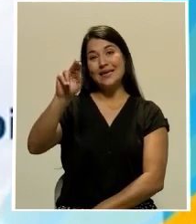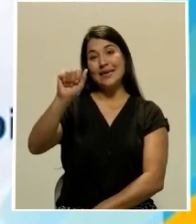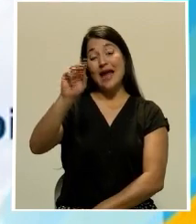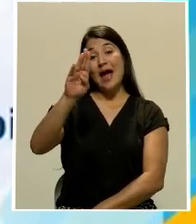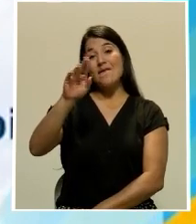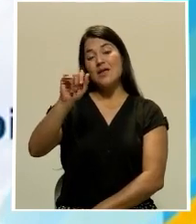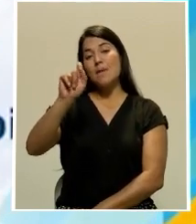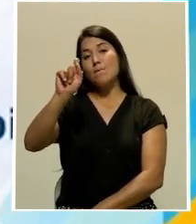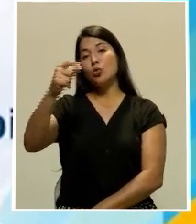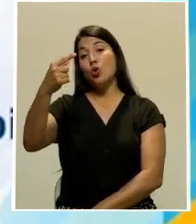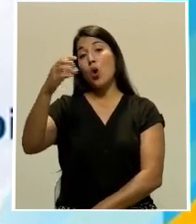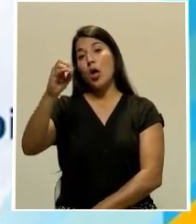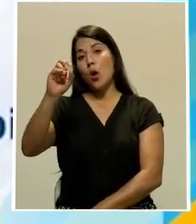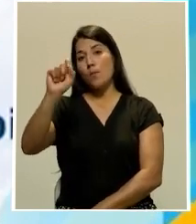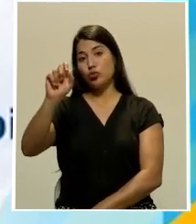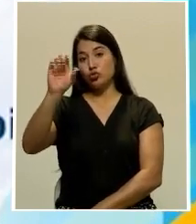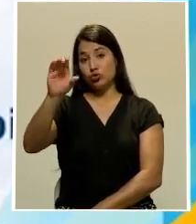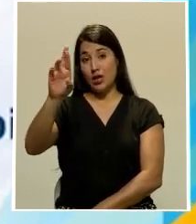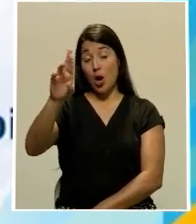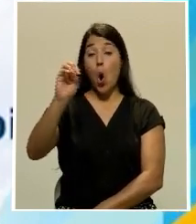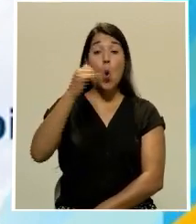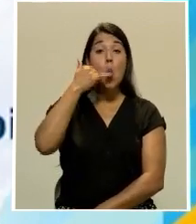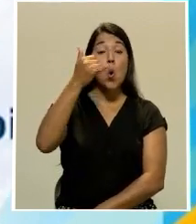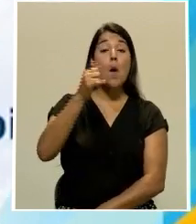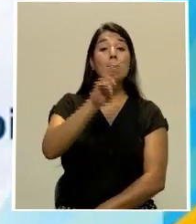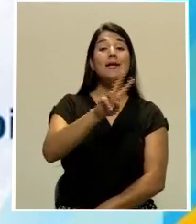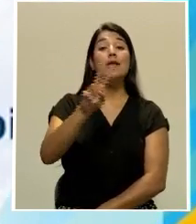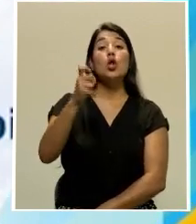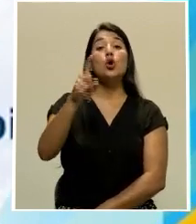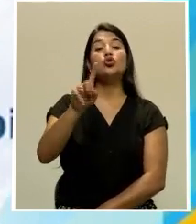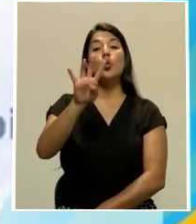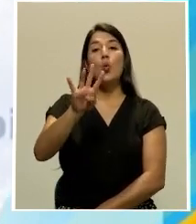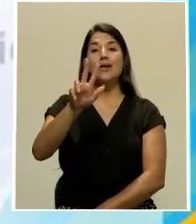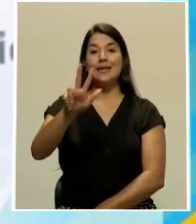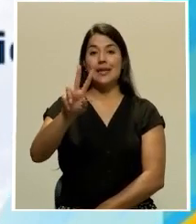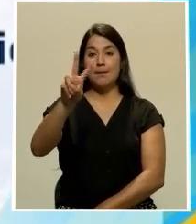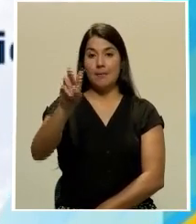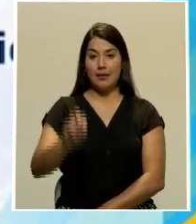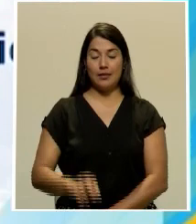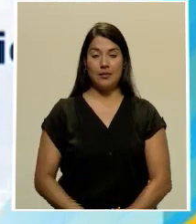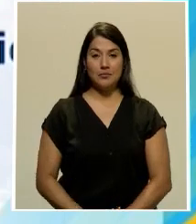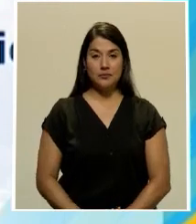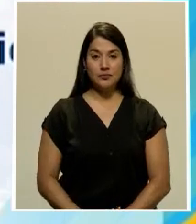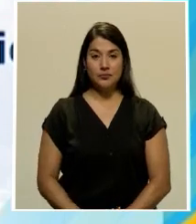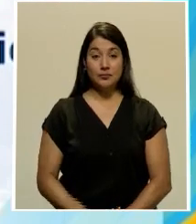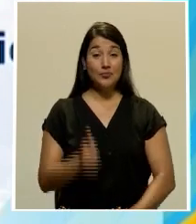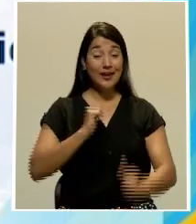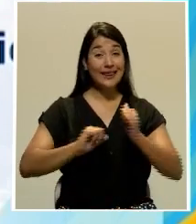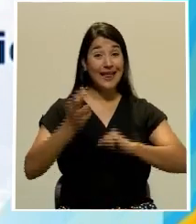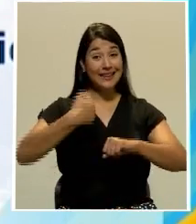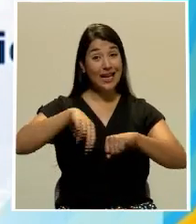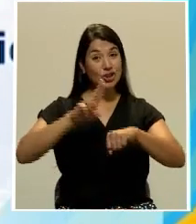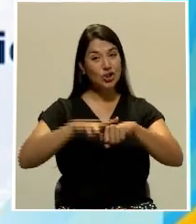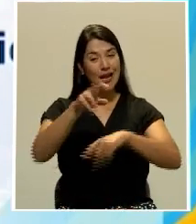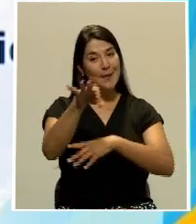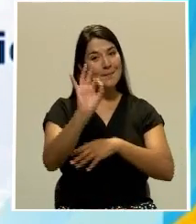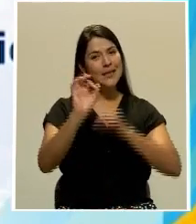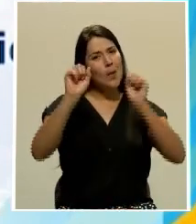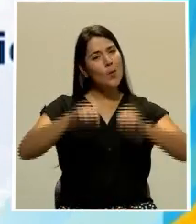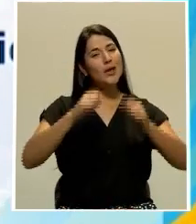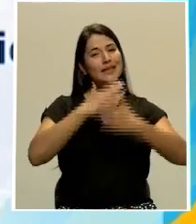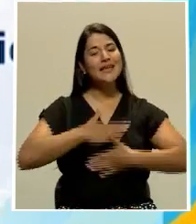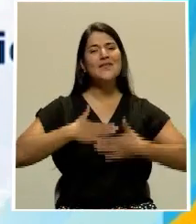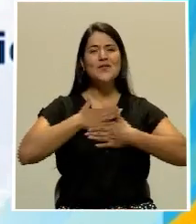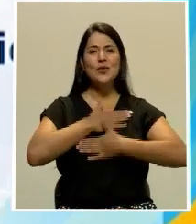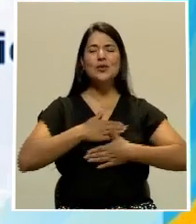.cr o al teléfono 2211 4320 El Teatro Nacional les invita a disfrutar